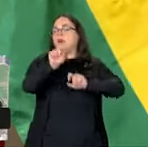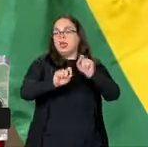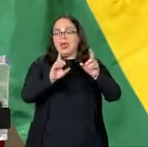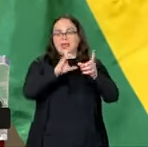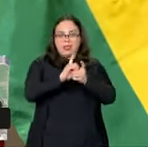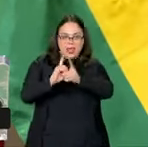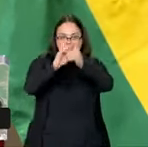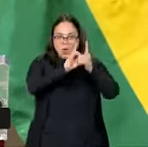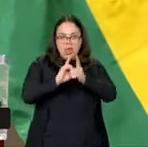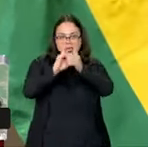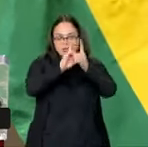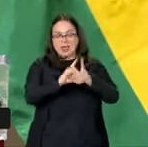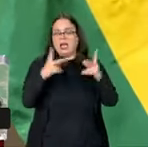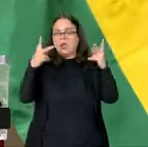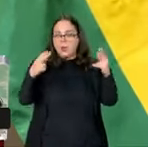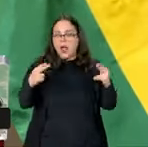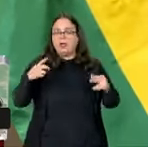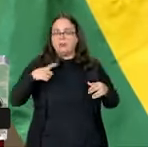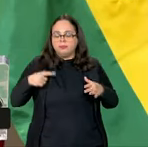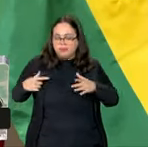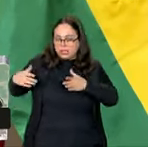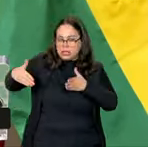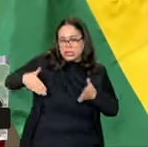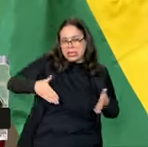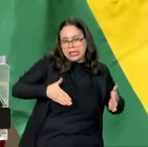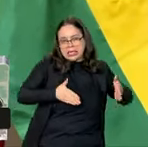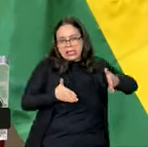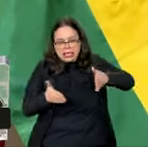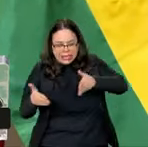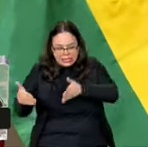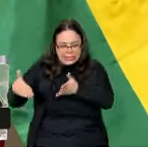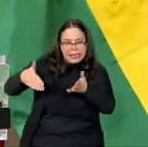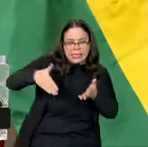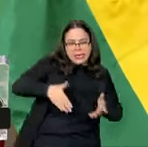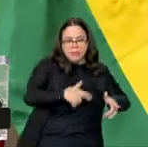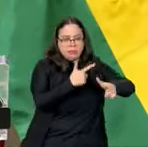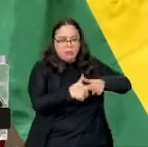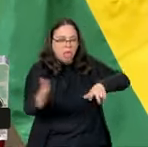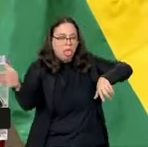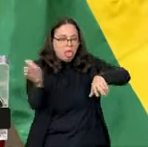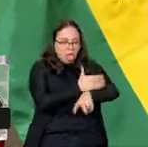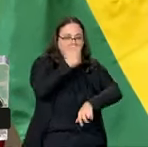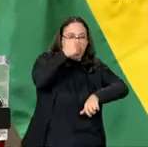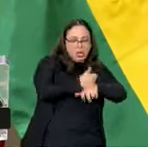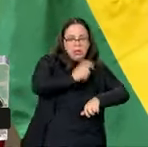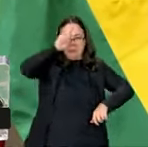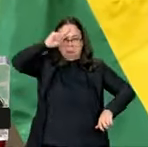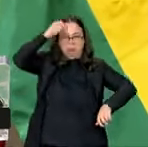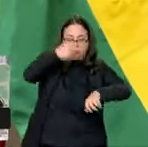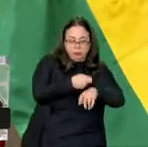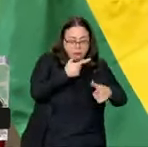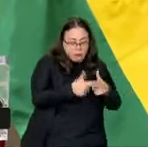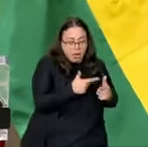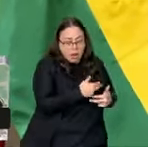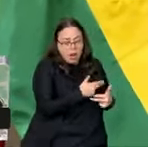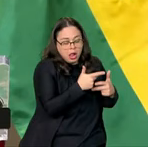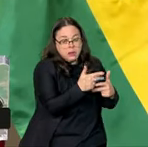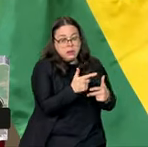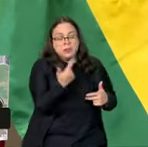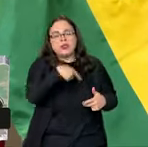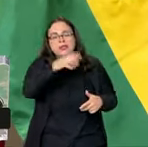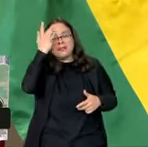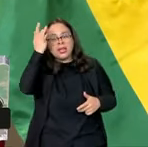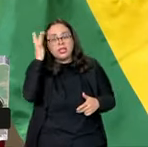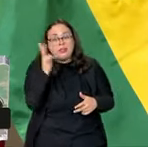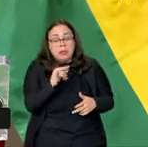boliviana prevaleció após un largo camino entrecortado por golpes y dictaduras. Pero lo que julgábamos que era el